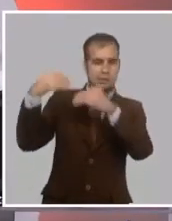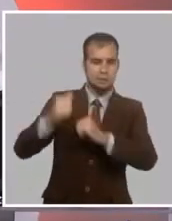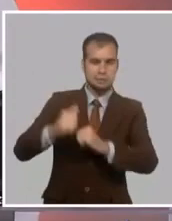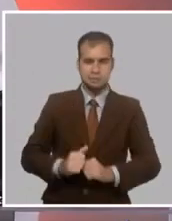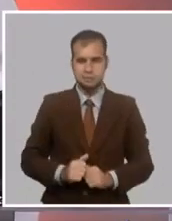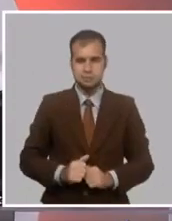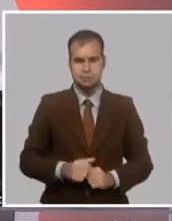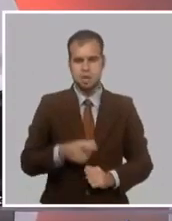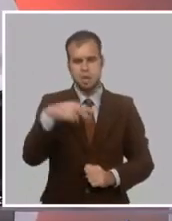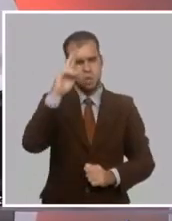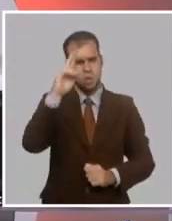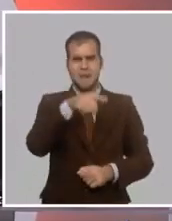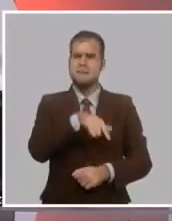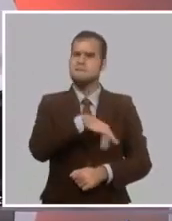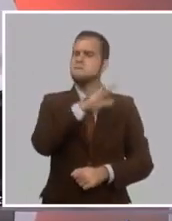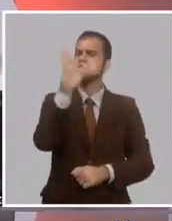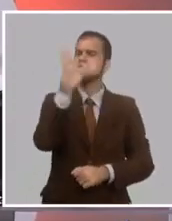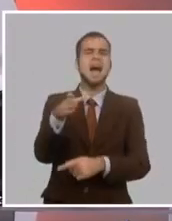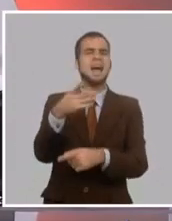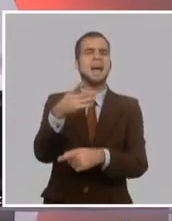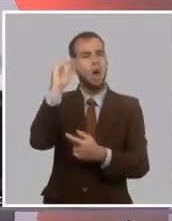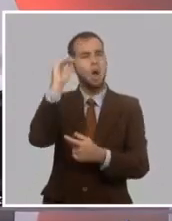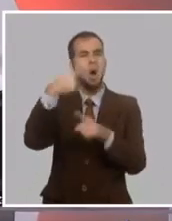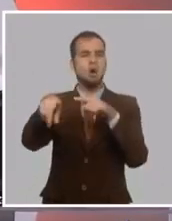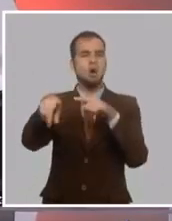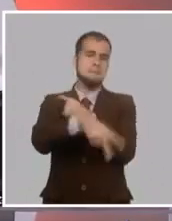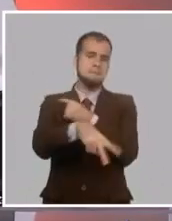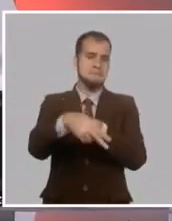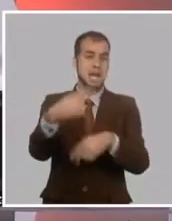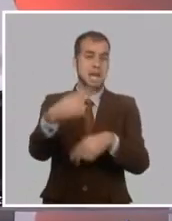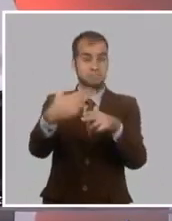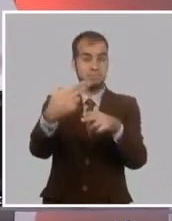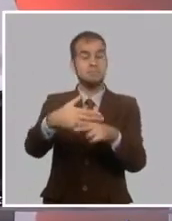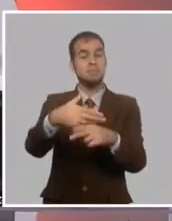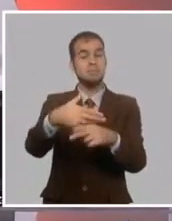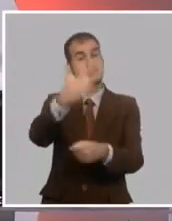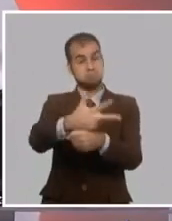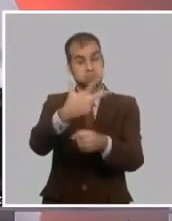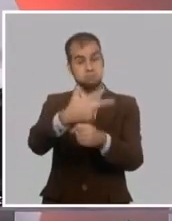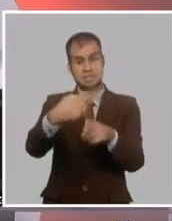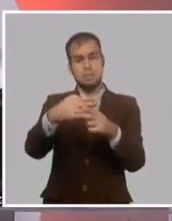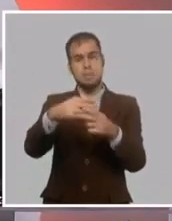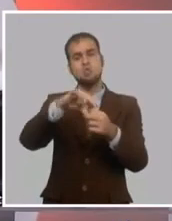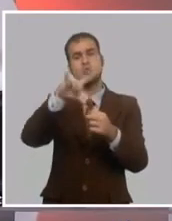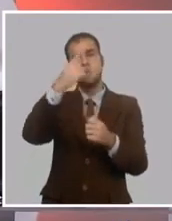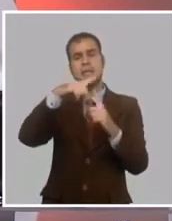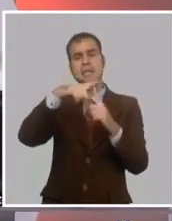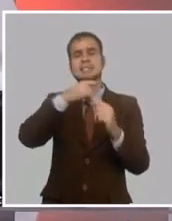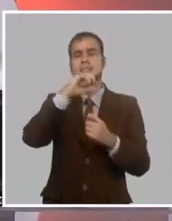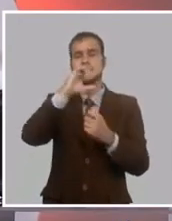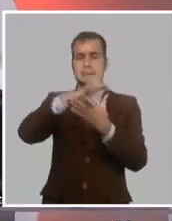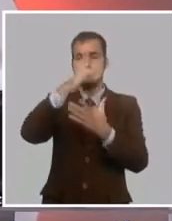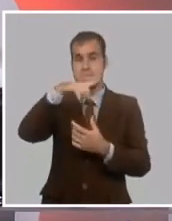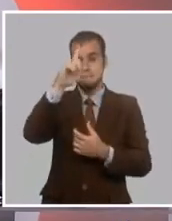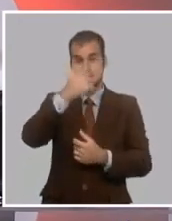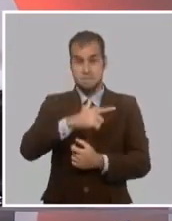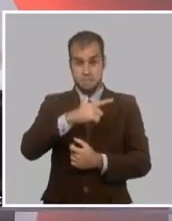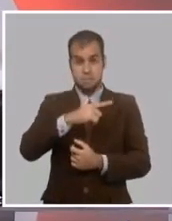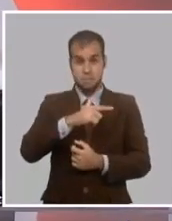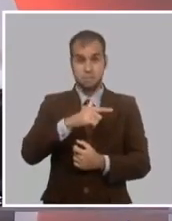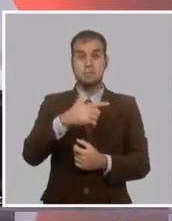mientras estuvo en Guatemala estaba preparando un libro y están muchos apuntes que fue tomando quizás